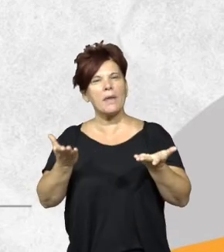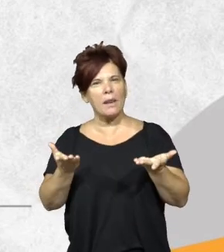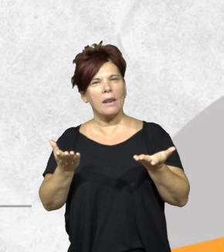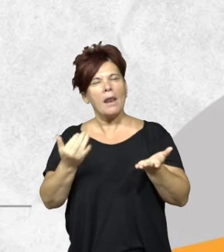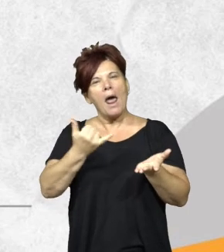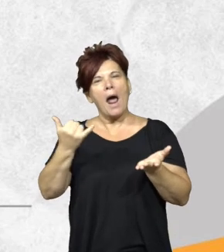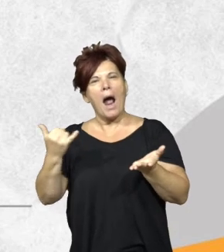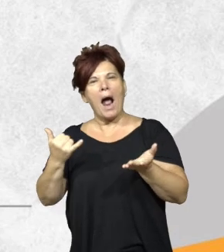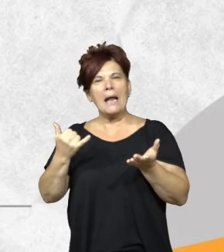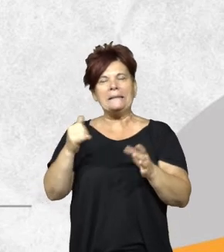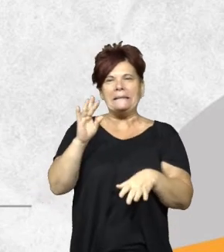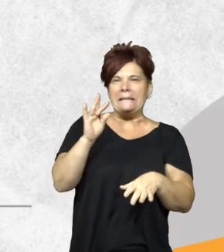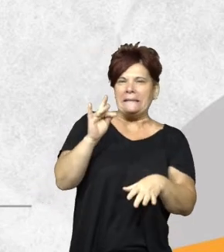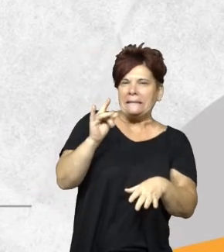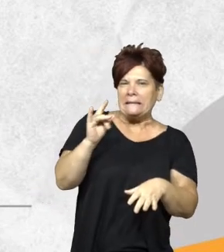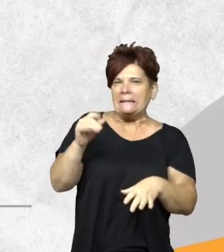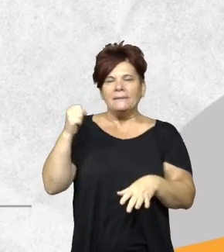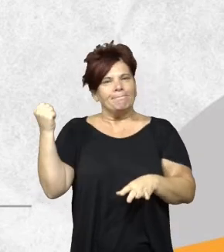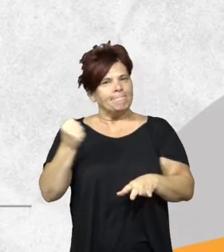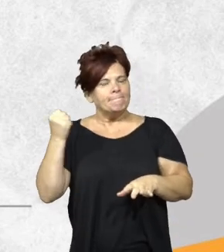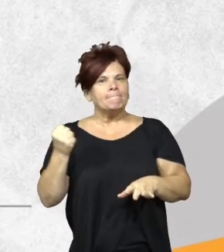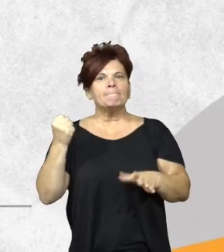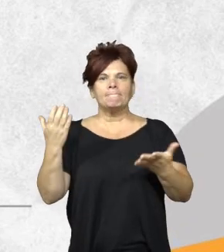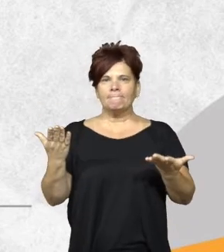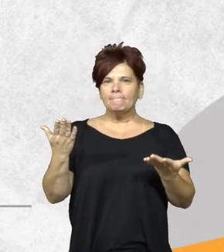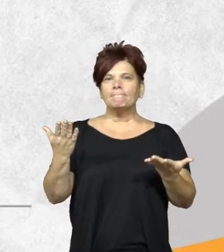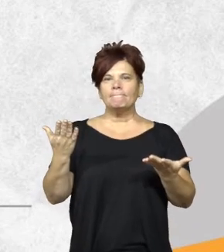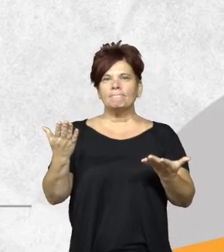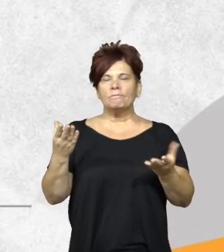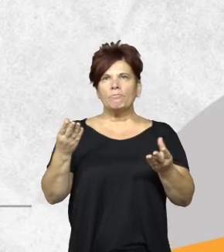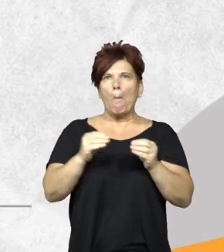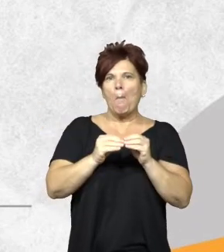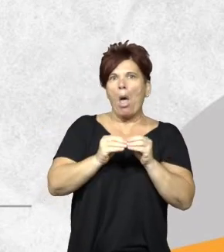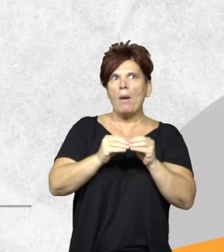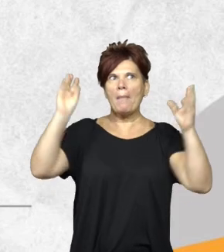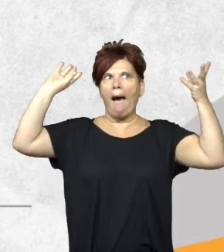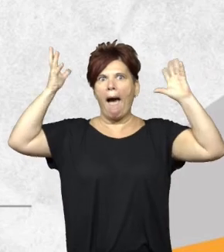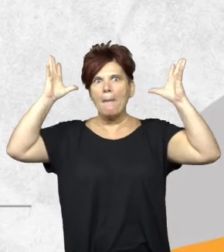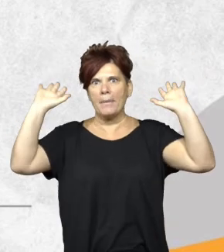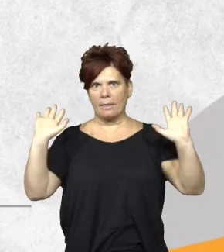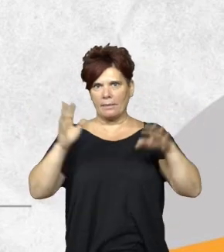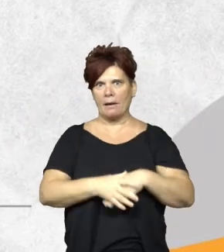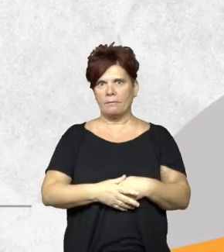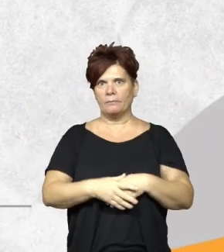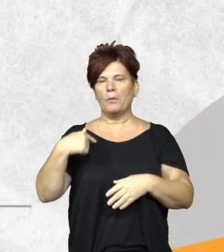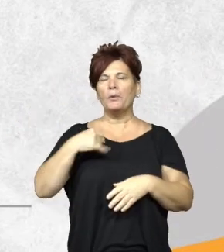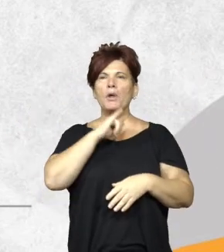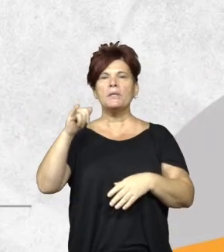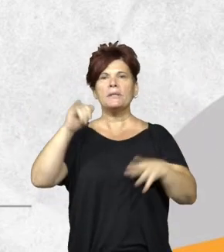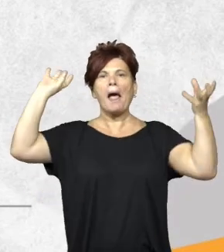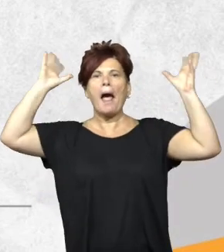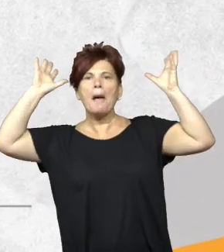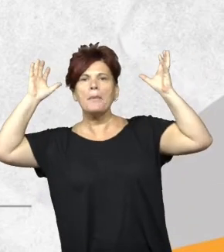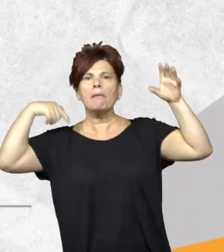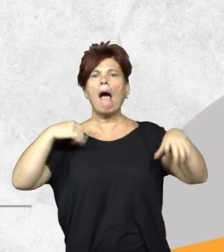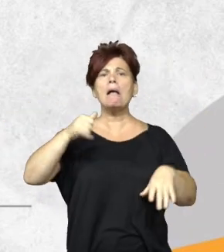una complejidad importante y es como el problema ambiental. Primero todo el mundo cuando hablas de ambiente, ah, sí,